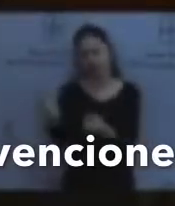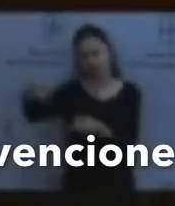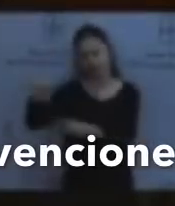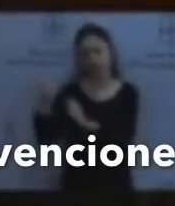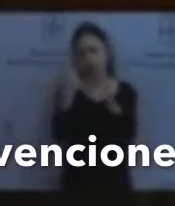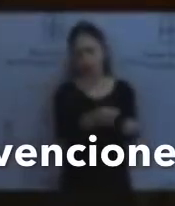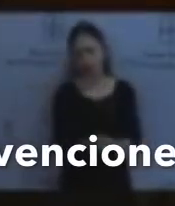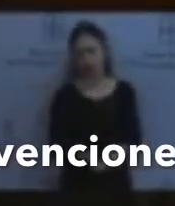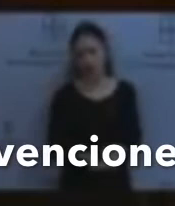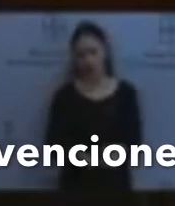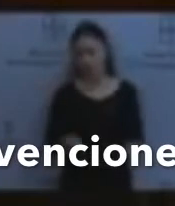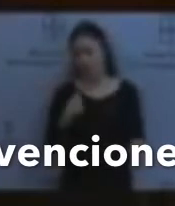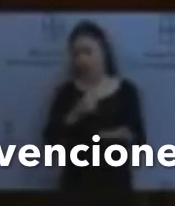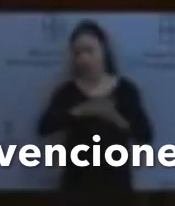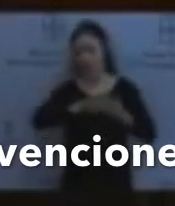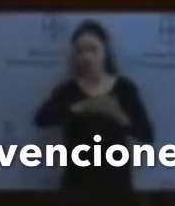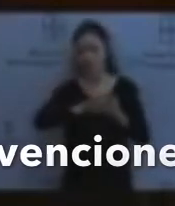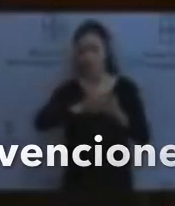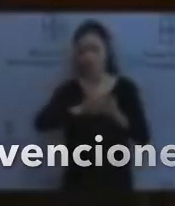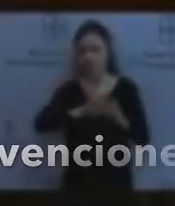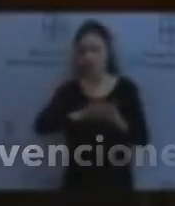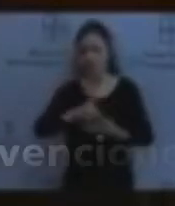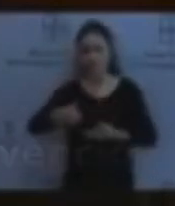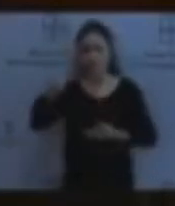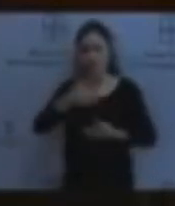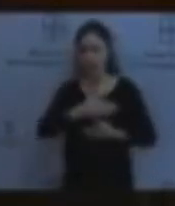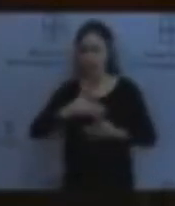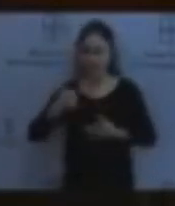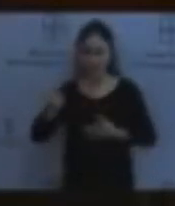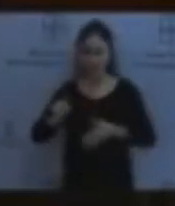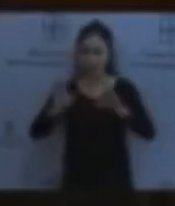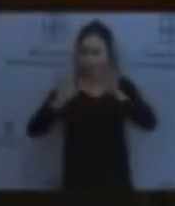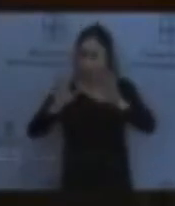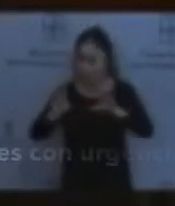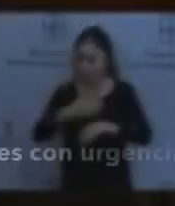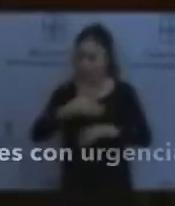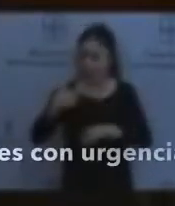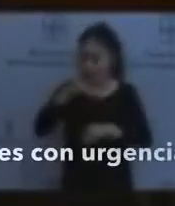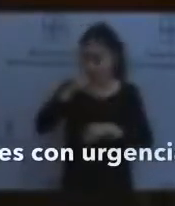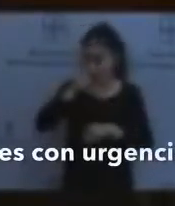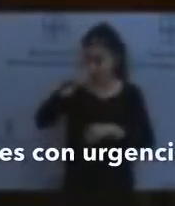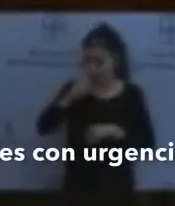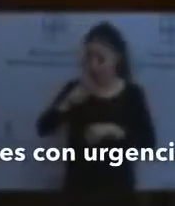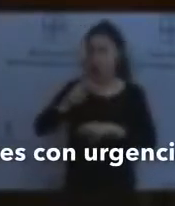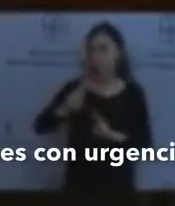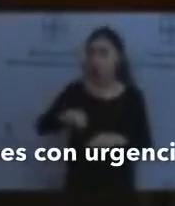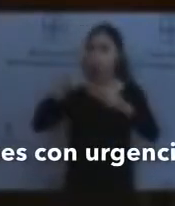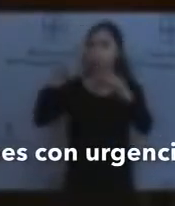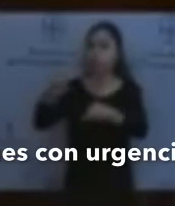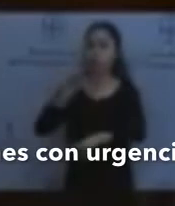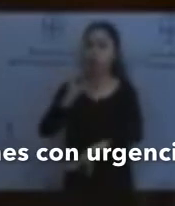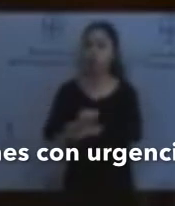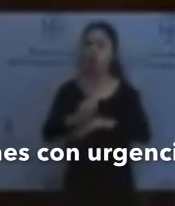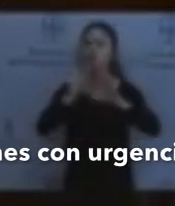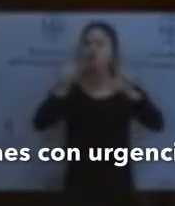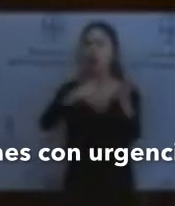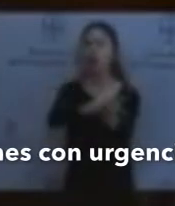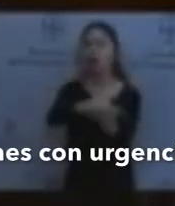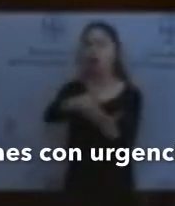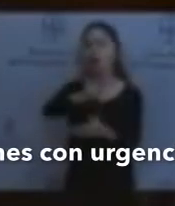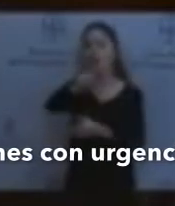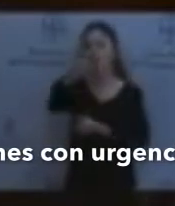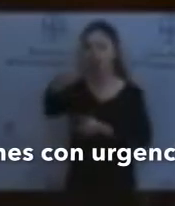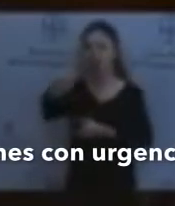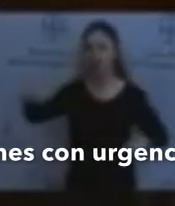antes déjeme que le recuerde que Vox ha declinado devolver las subvenciones, nueve millones de euros, a pesar de que en su programa aseguraba